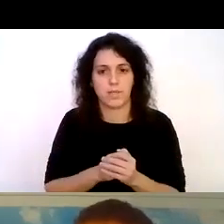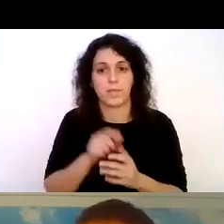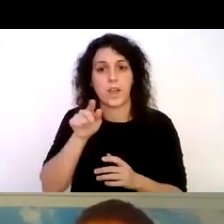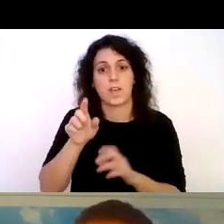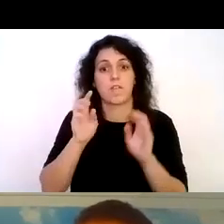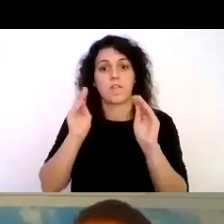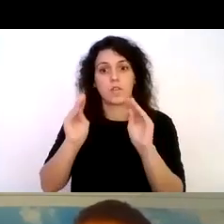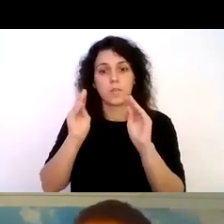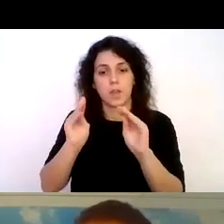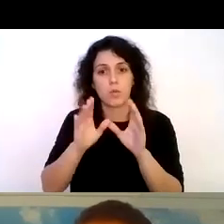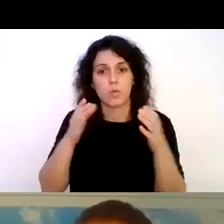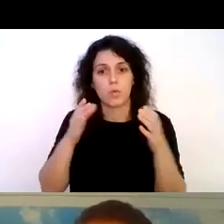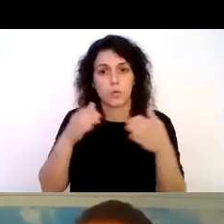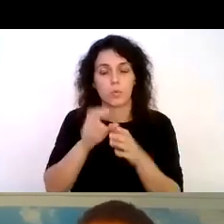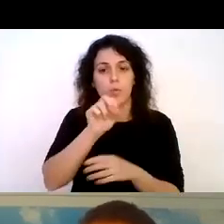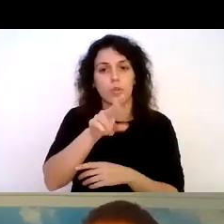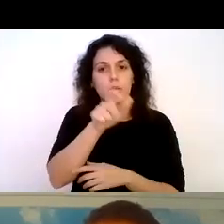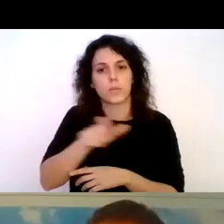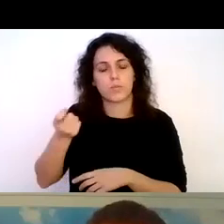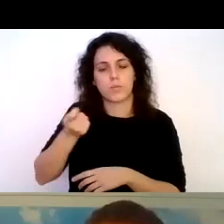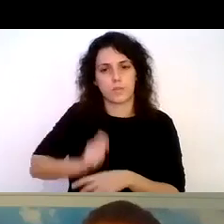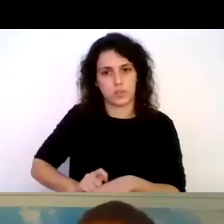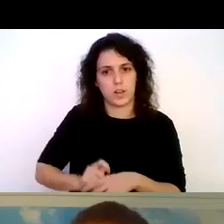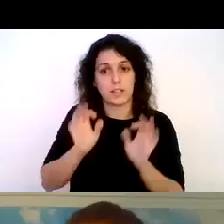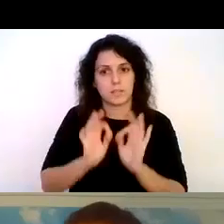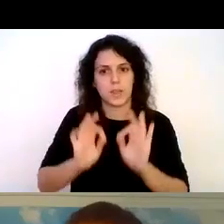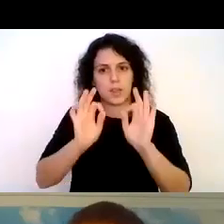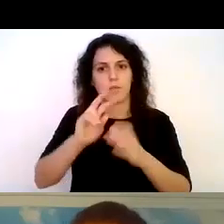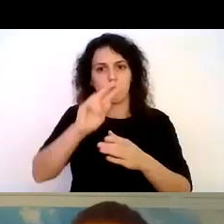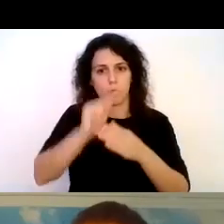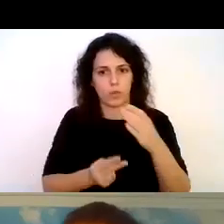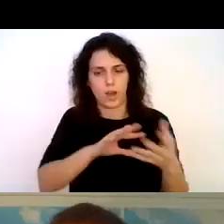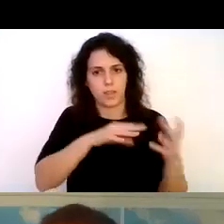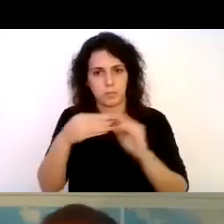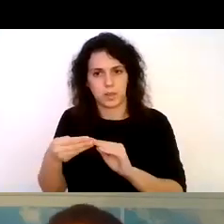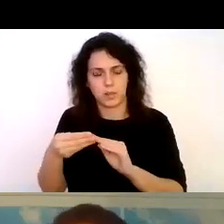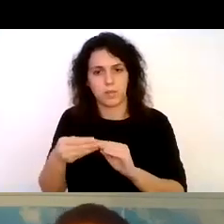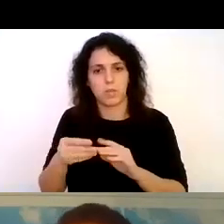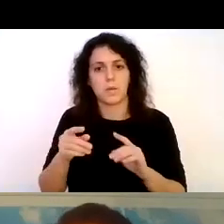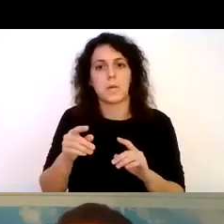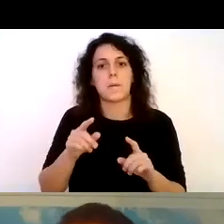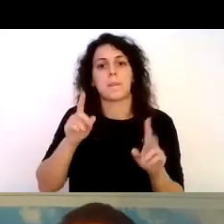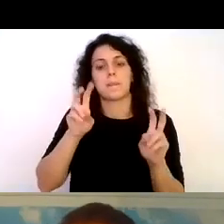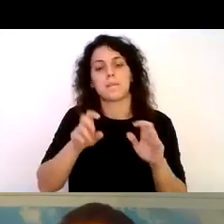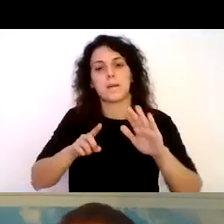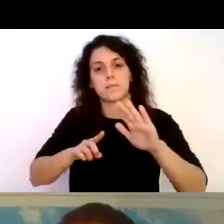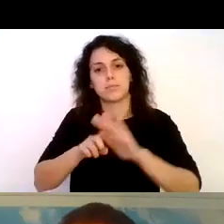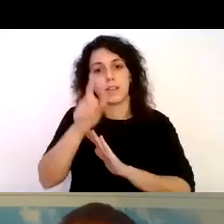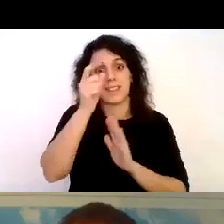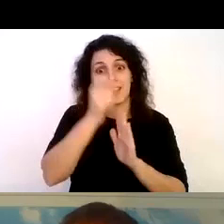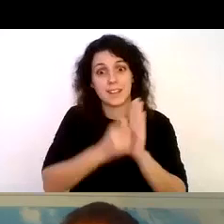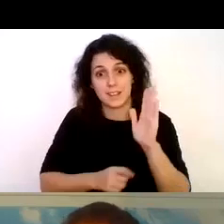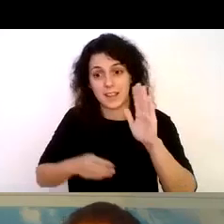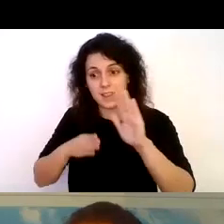un grupo de 12 profesionales especializados en buceo adaptado y con el avance de las directrices de accesibilidad